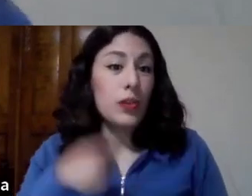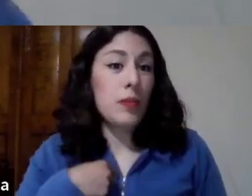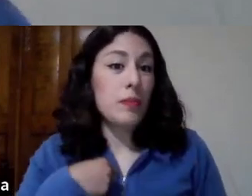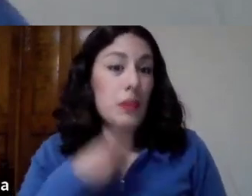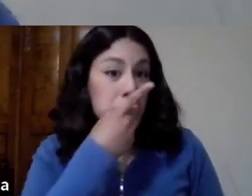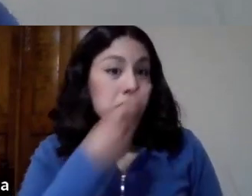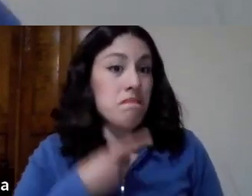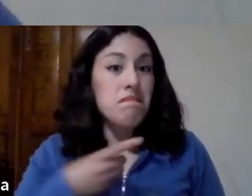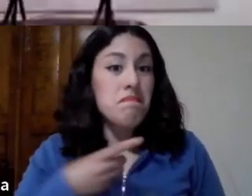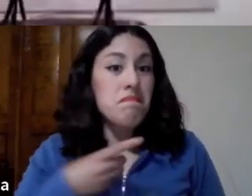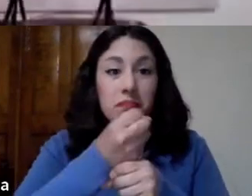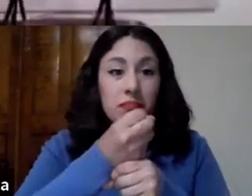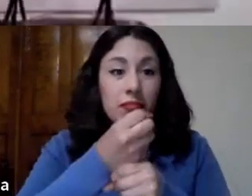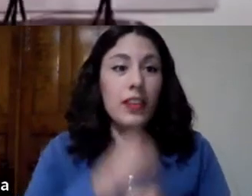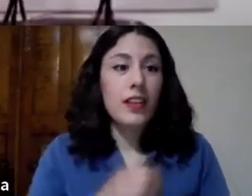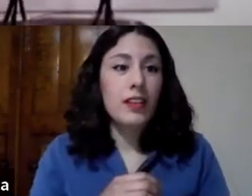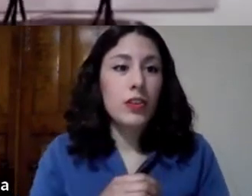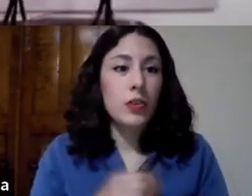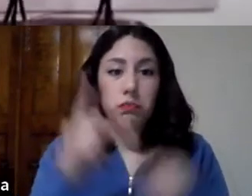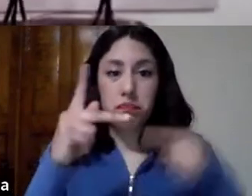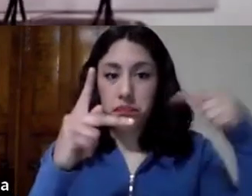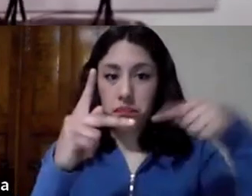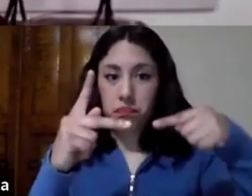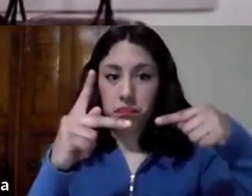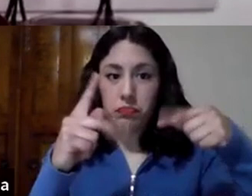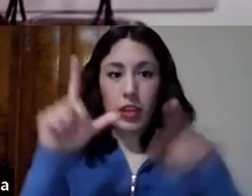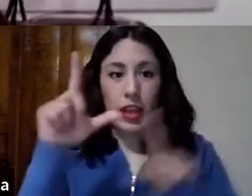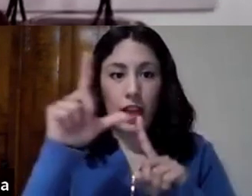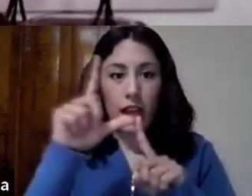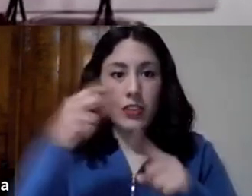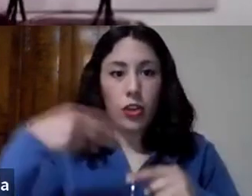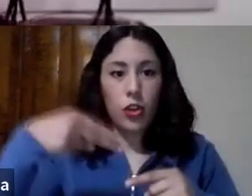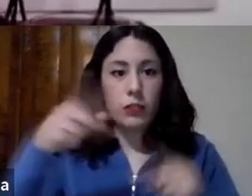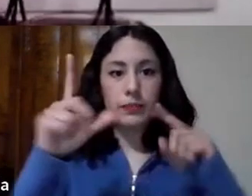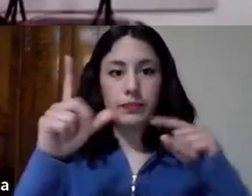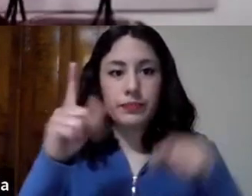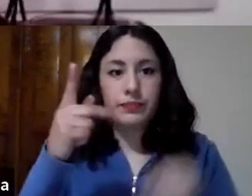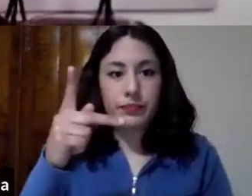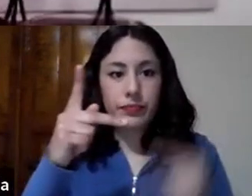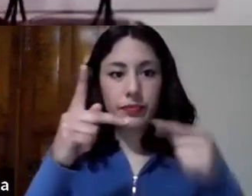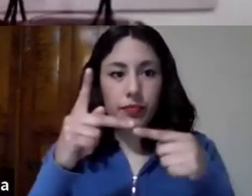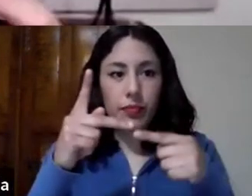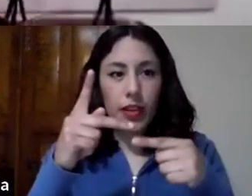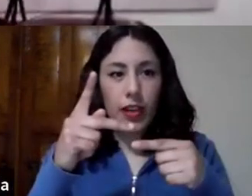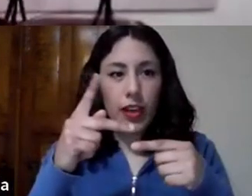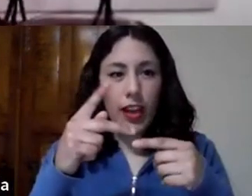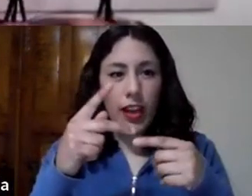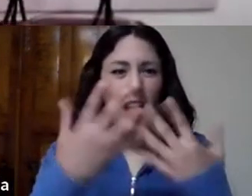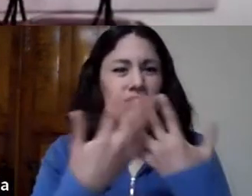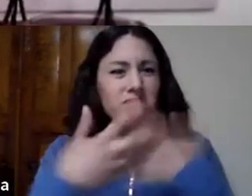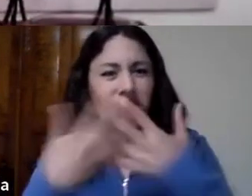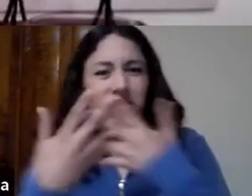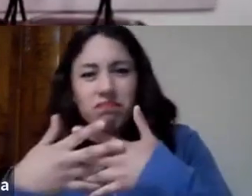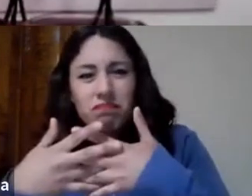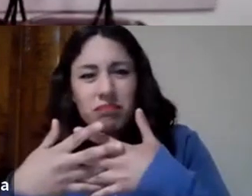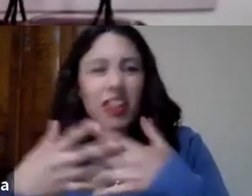y con mi letra de mi nombre era una combinación entre Pepe y la seña de café